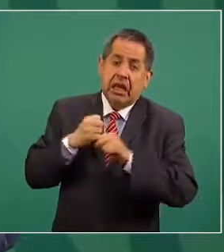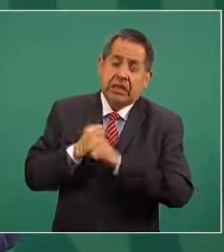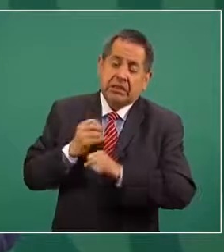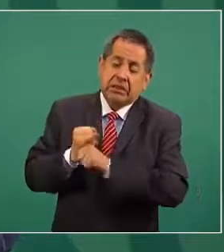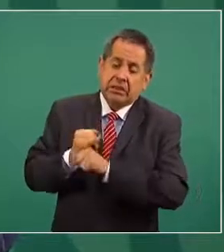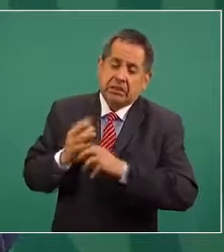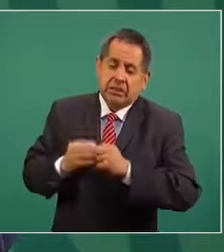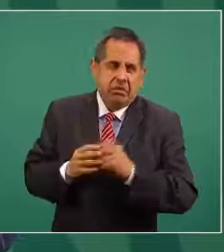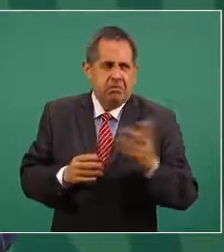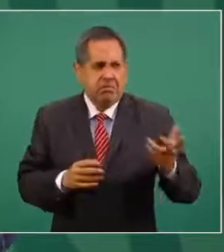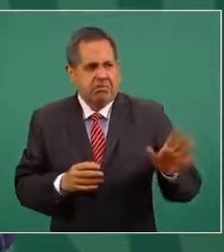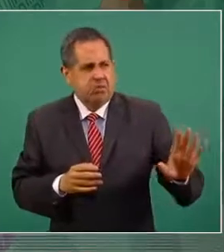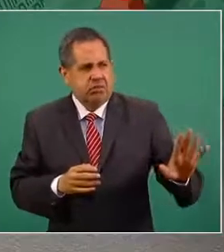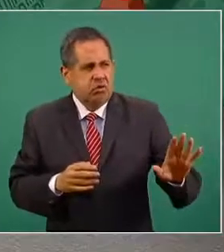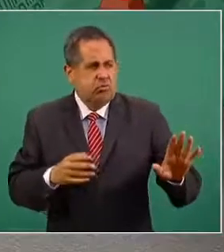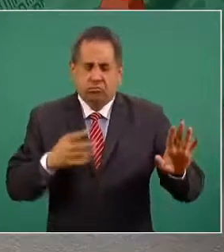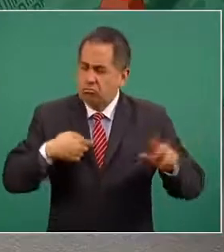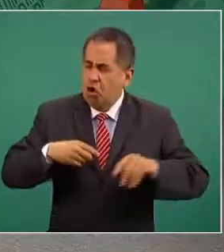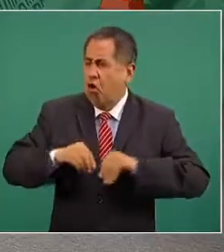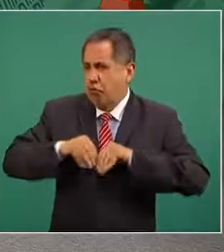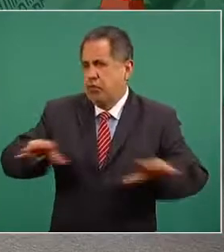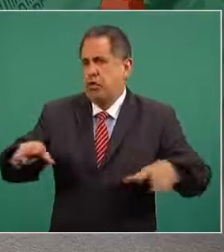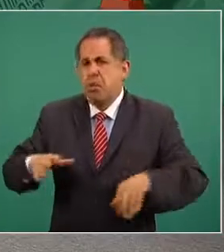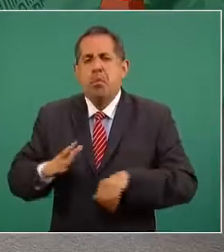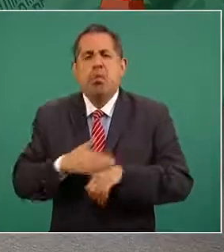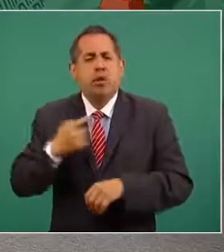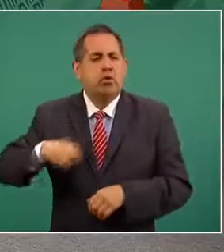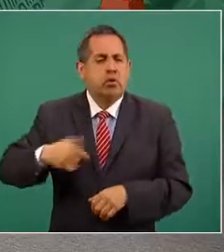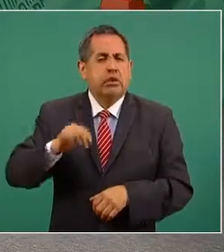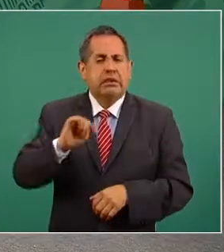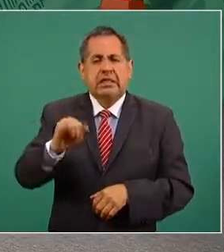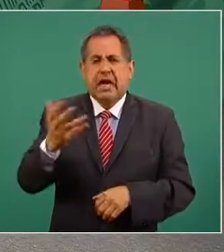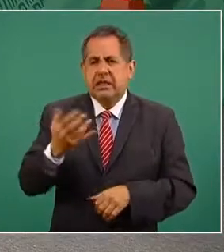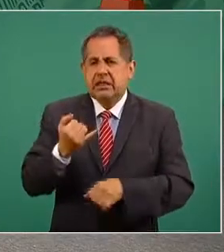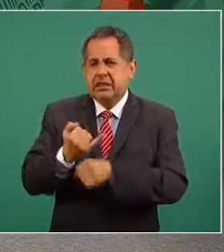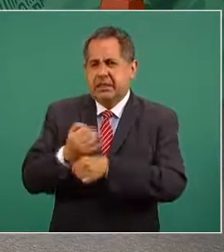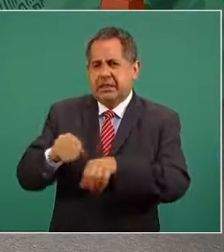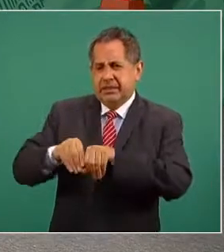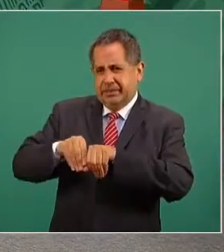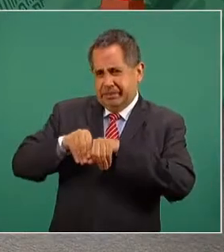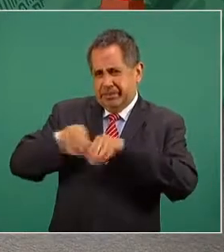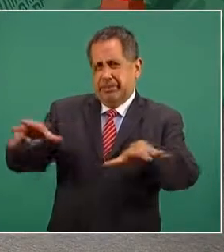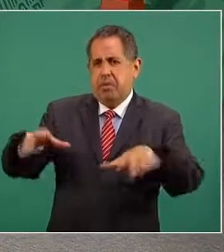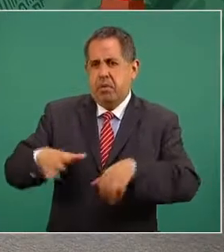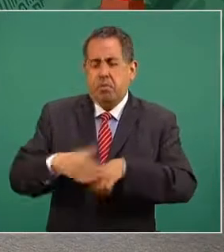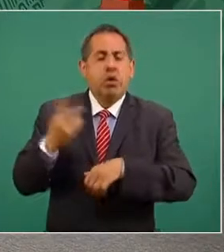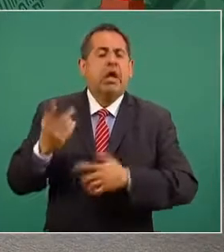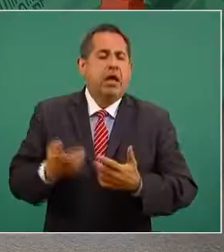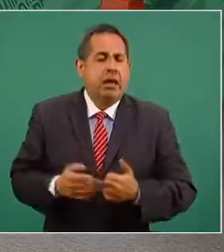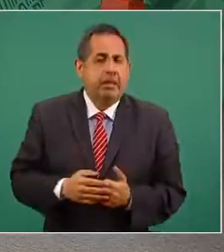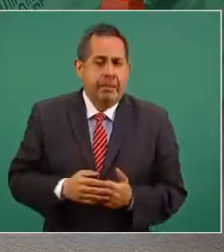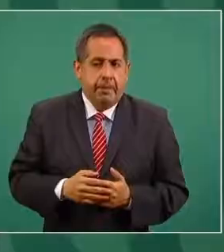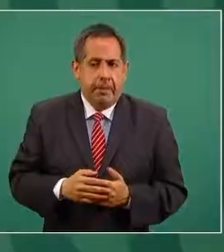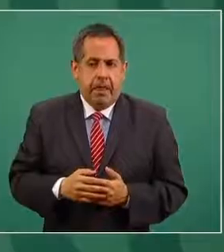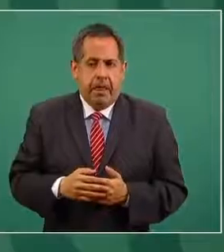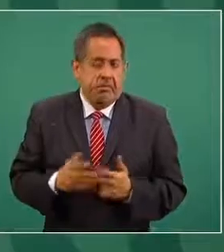¿por qué lo hacemos? Porque por encima de todo